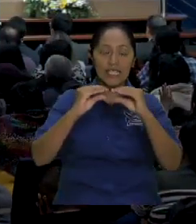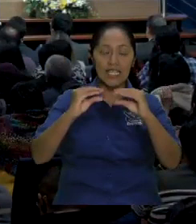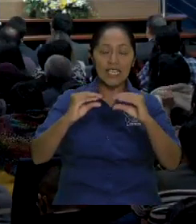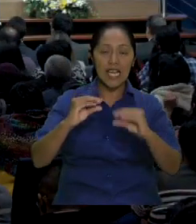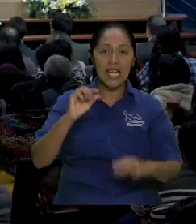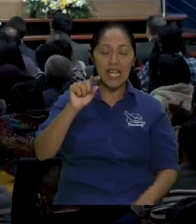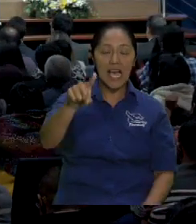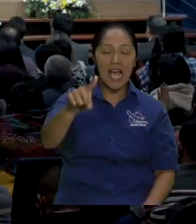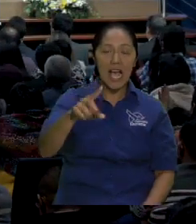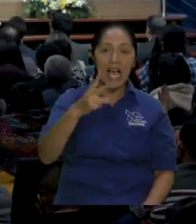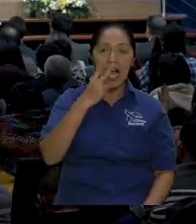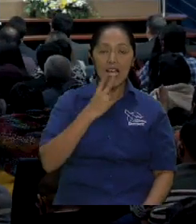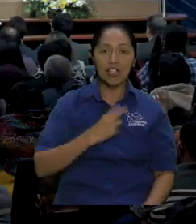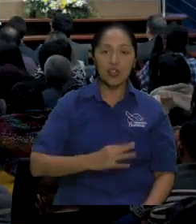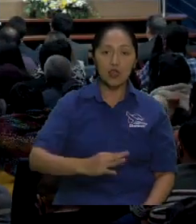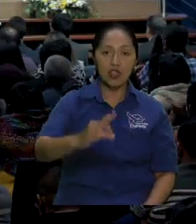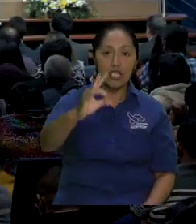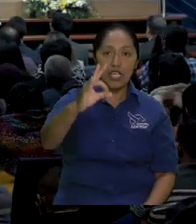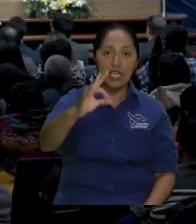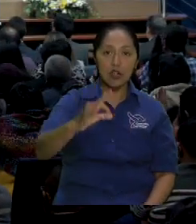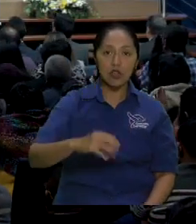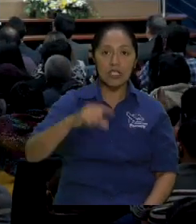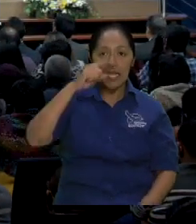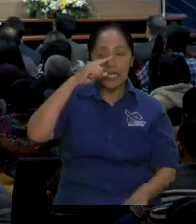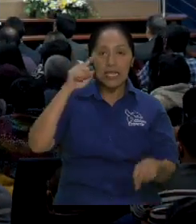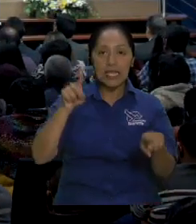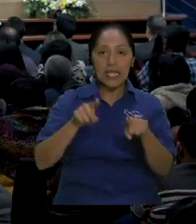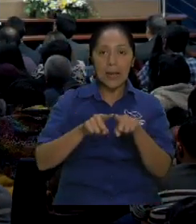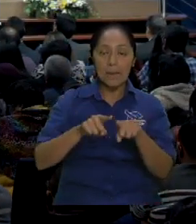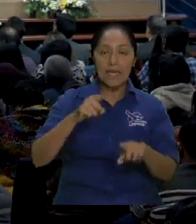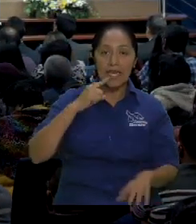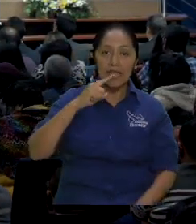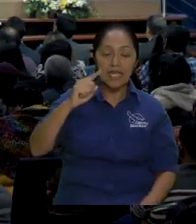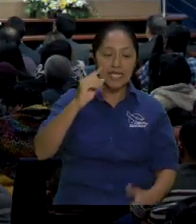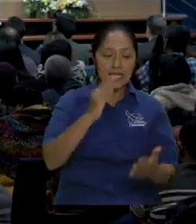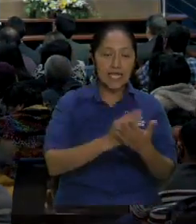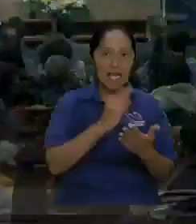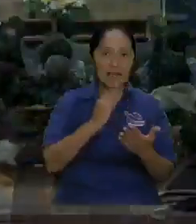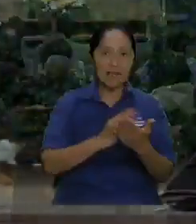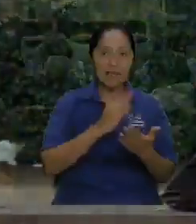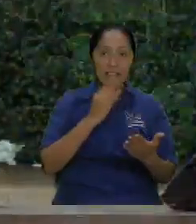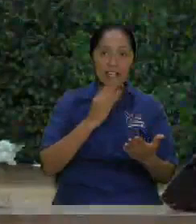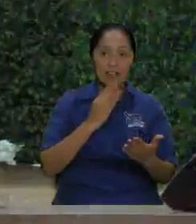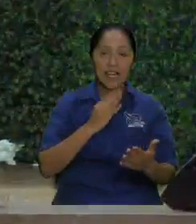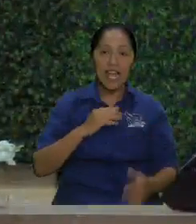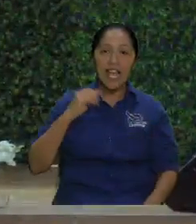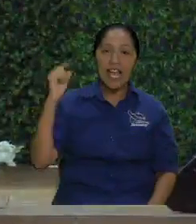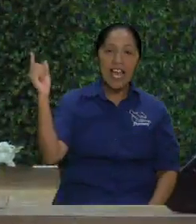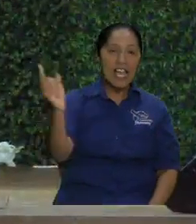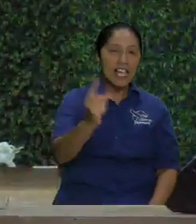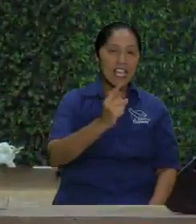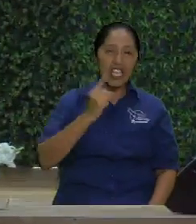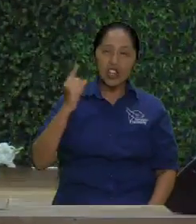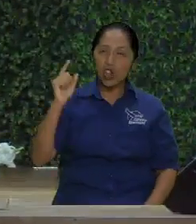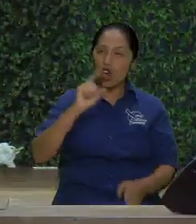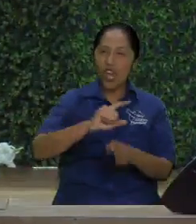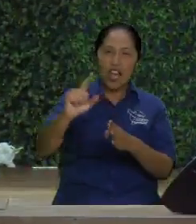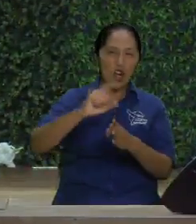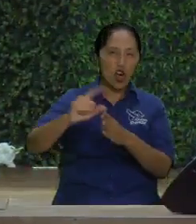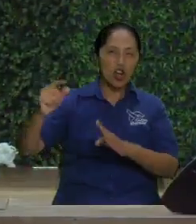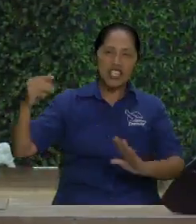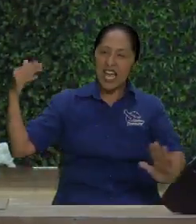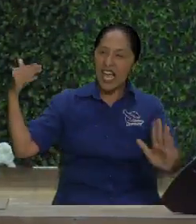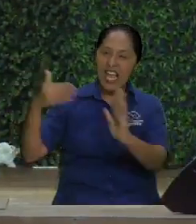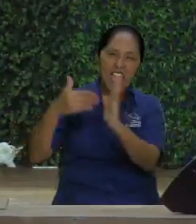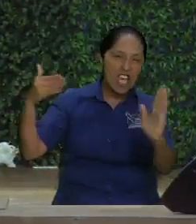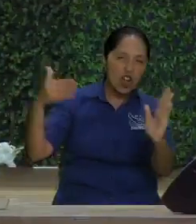prosperará el que se levante contra ti lo hará no de parte mía toda arma forjada va a ser destruida el que se